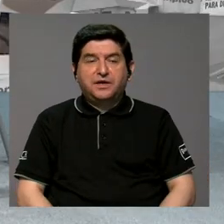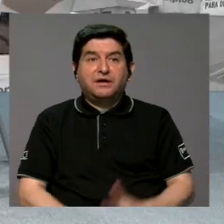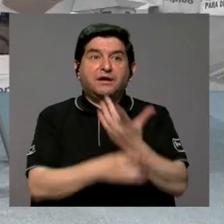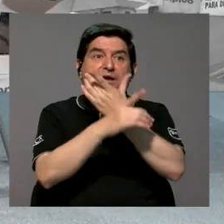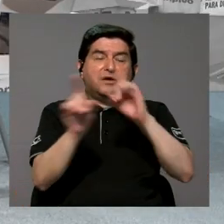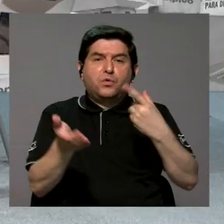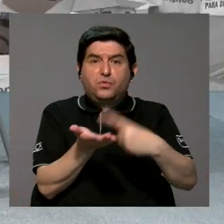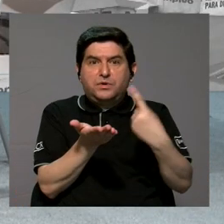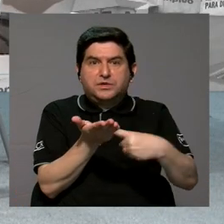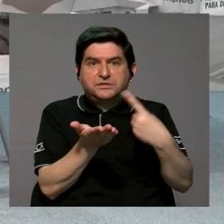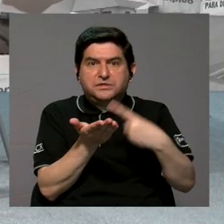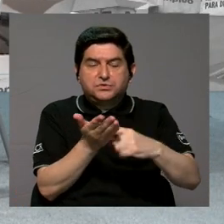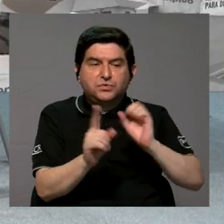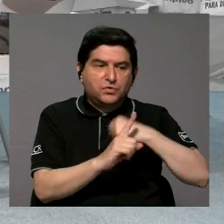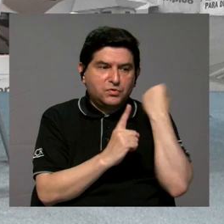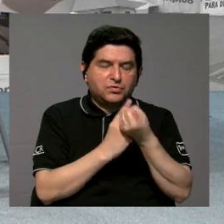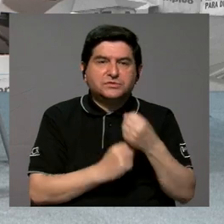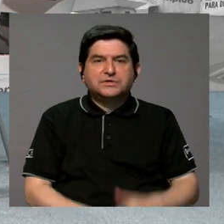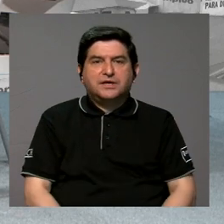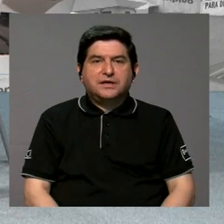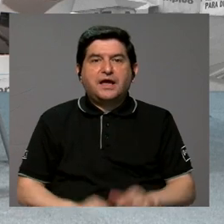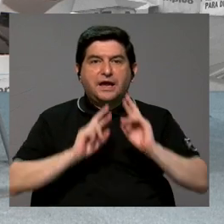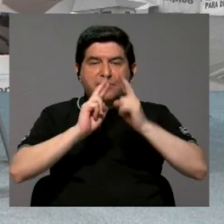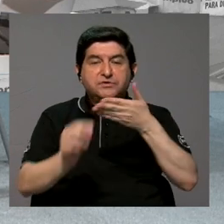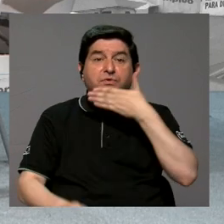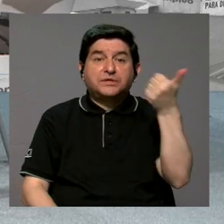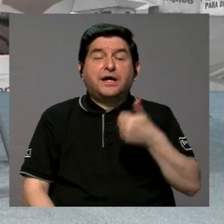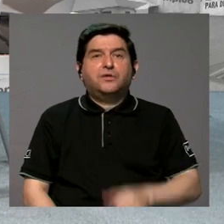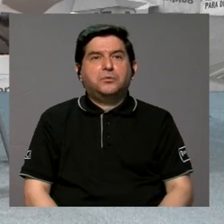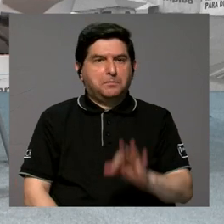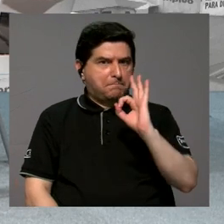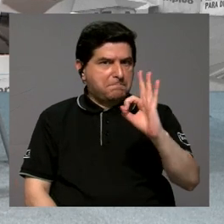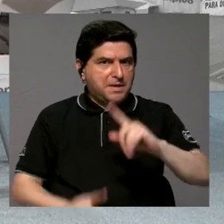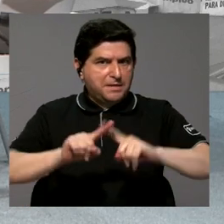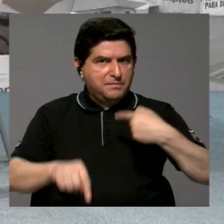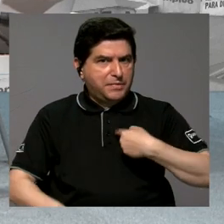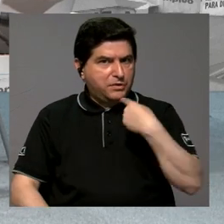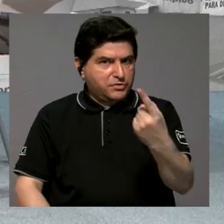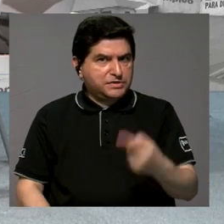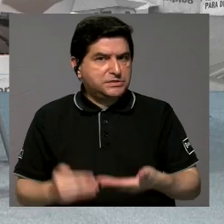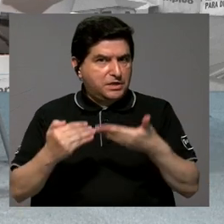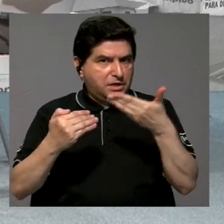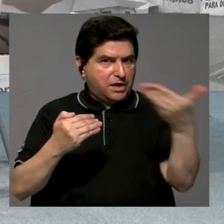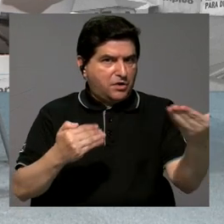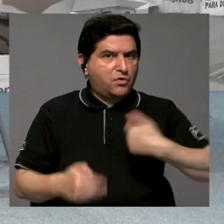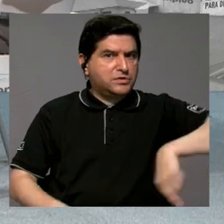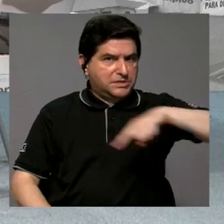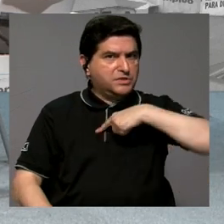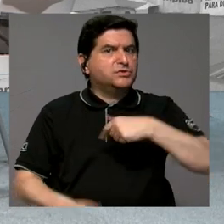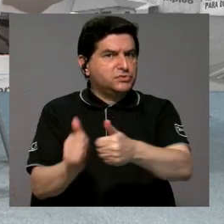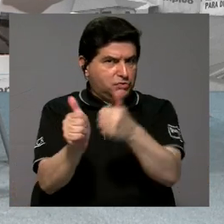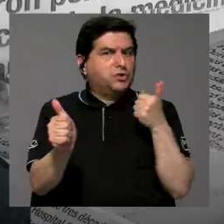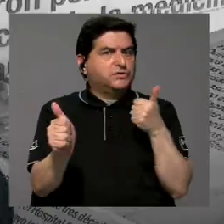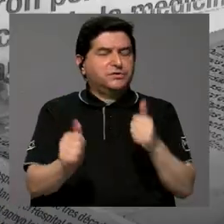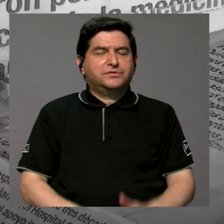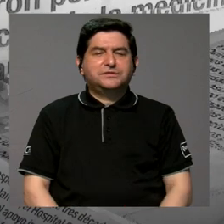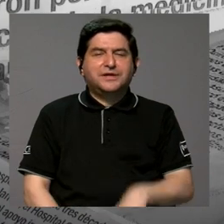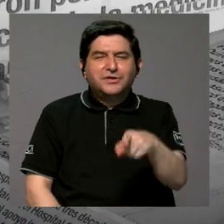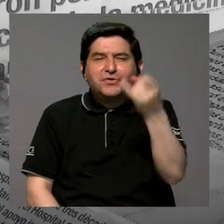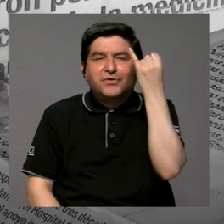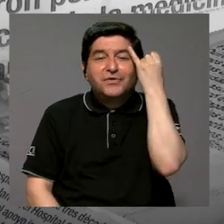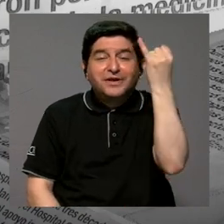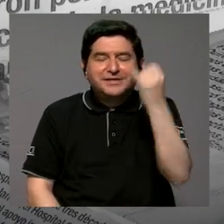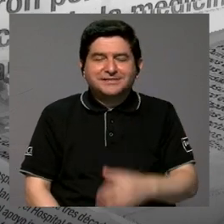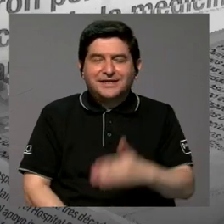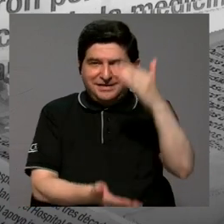democracia se discuten tanto los asuntos que sale lo mejor que dicha, pero yo sí quiero decir que en muchos aspectos nos estamos quedando atrás. Nos vamos a quedar con